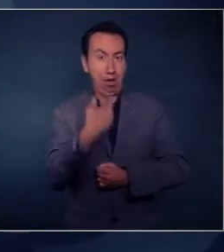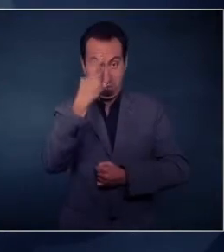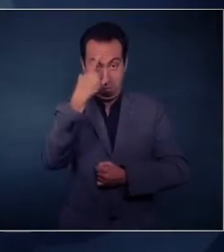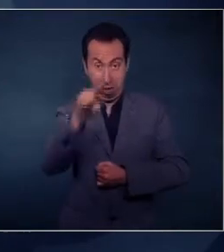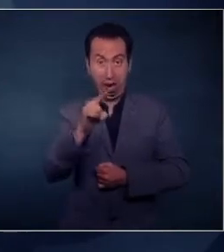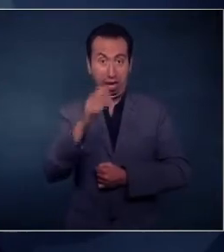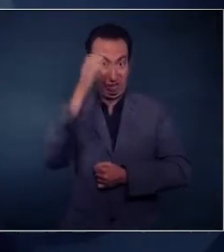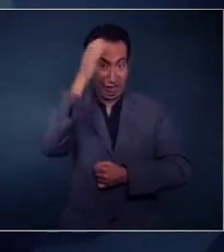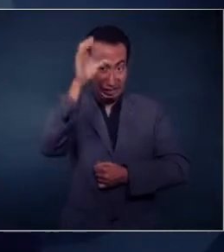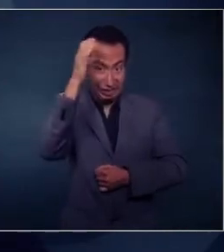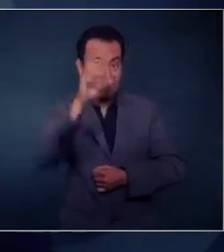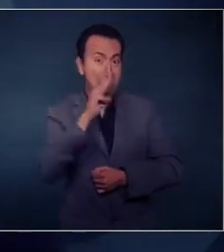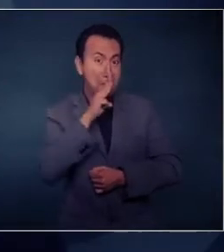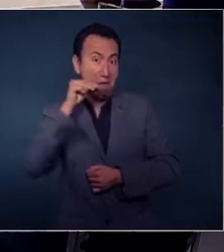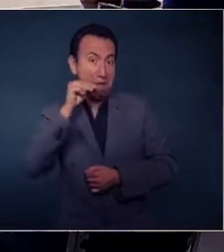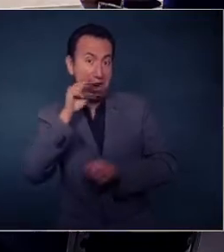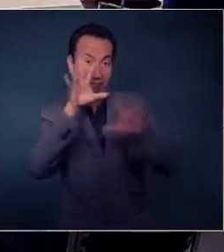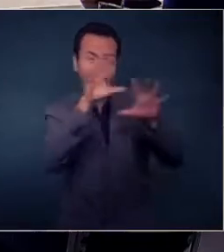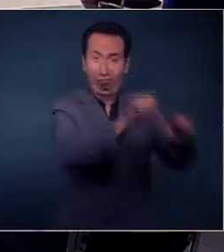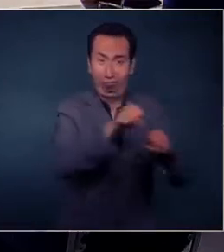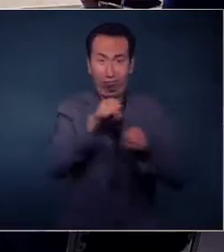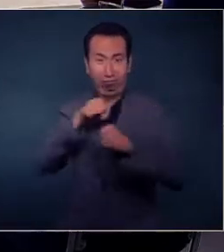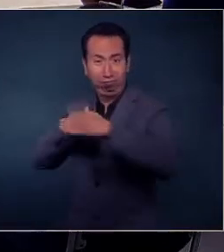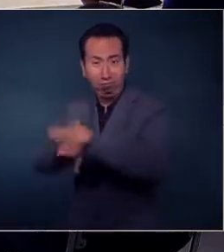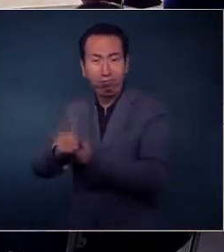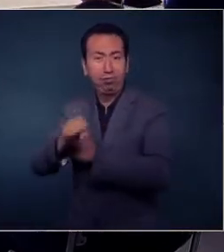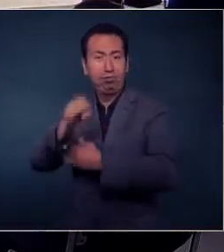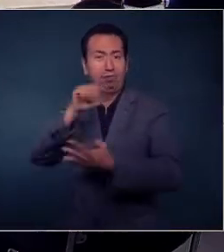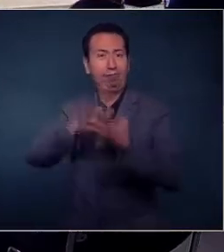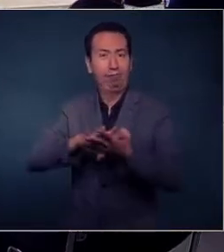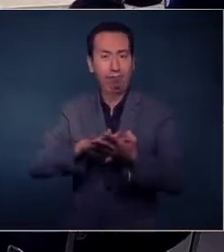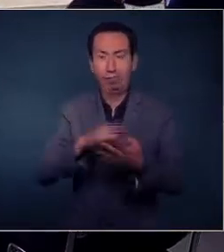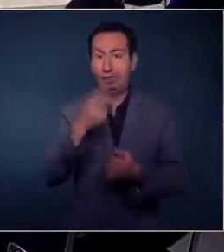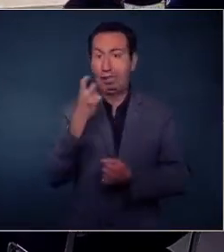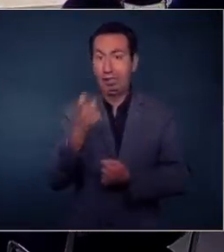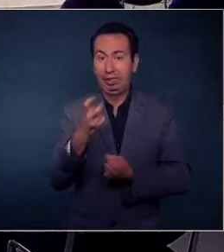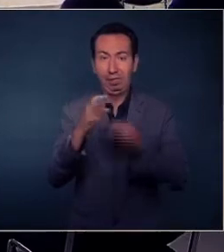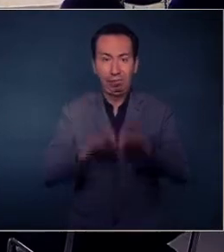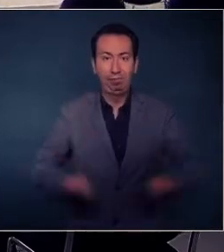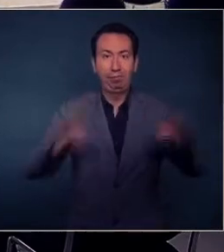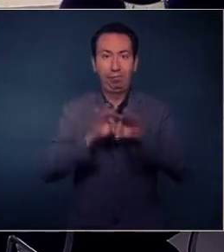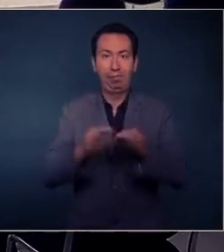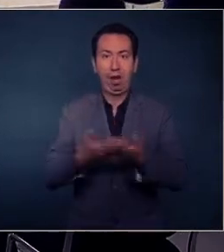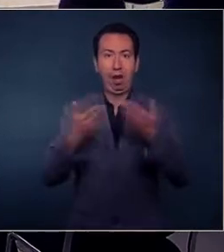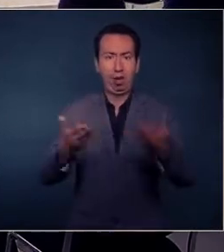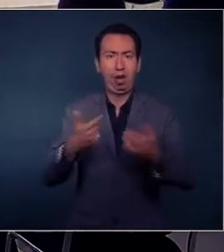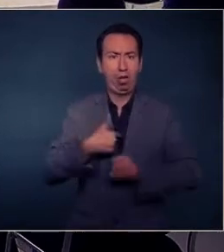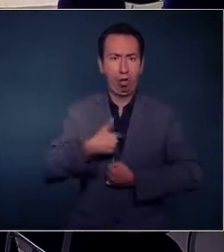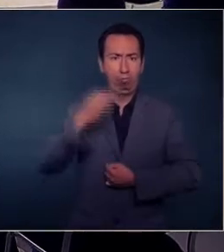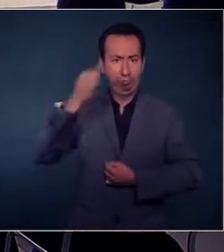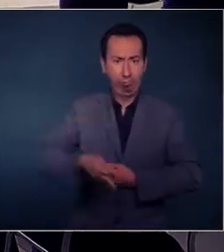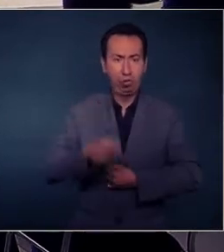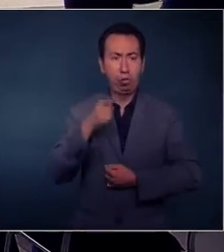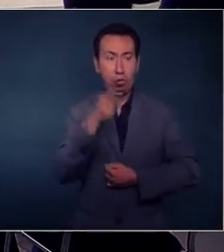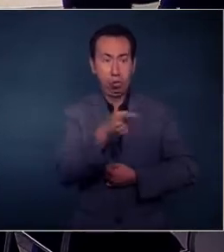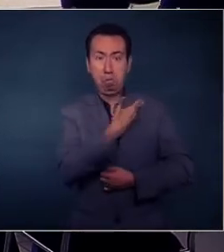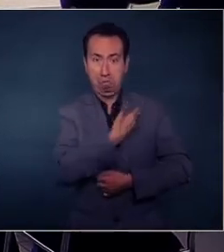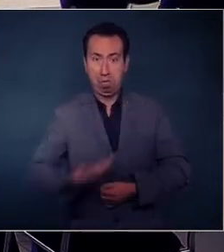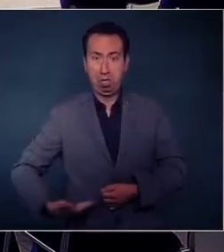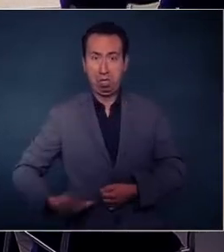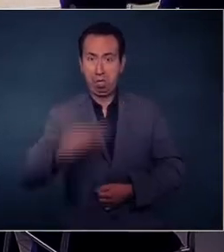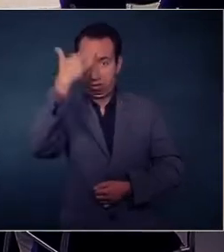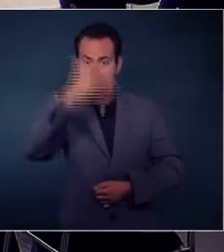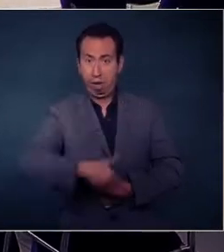detenciones de grupos delincuenciales. Por eso, mi cambio de postura, hay que decirlo, presidente, porque usted también lo